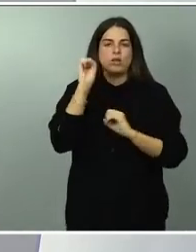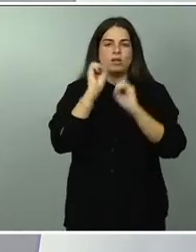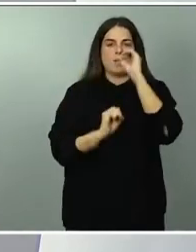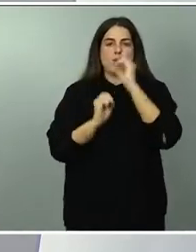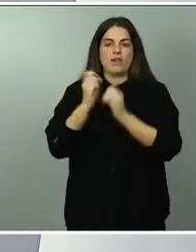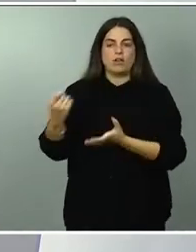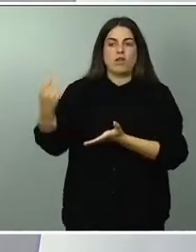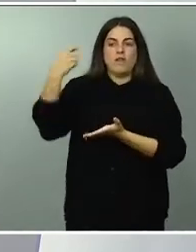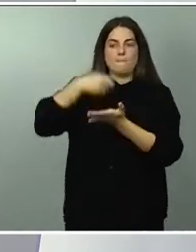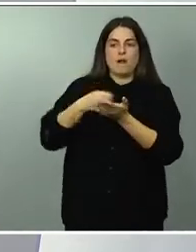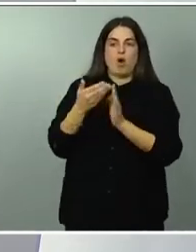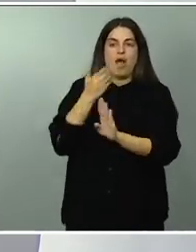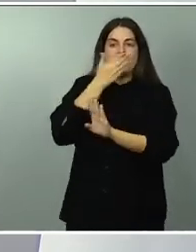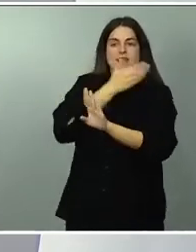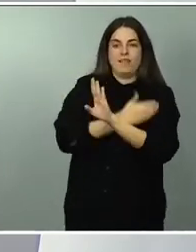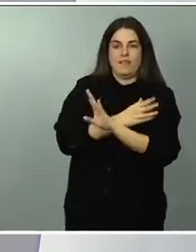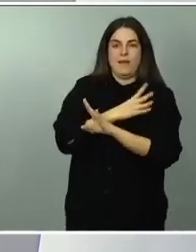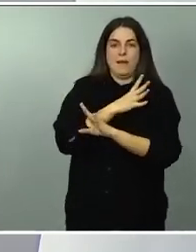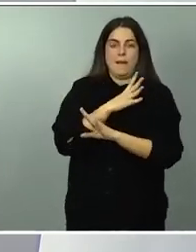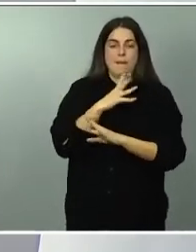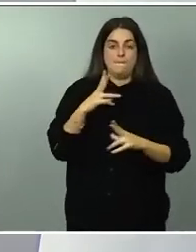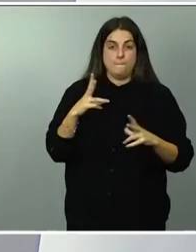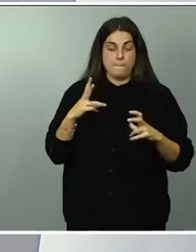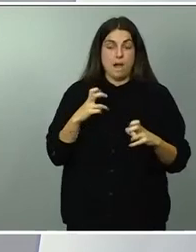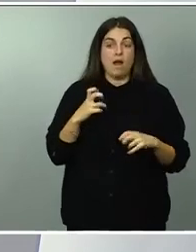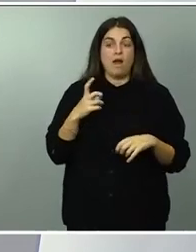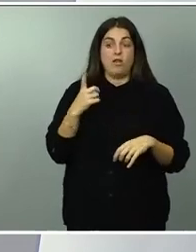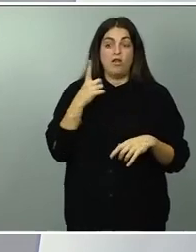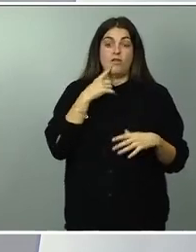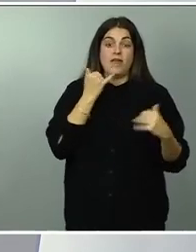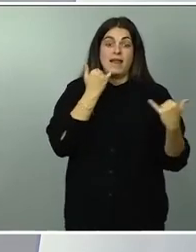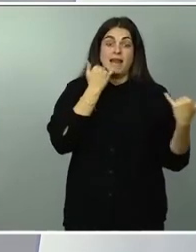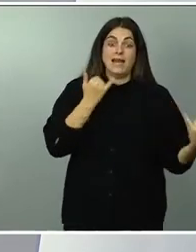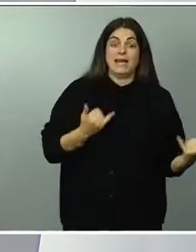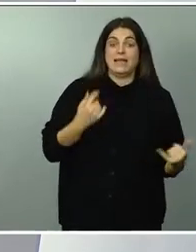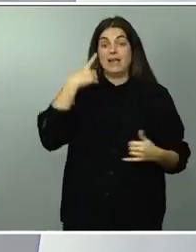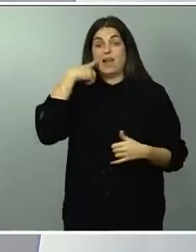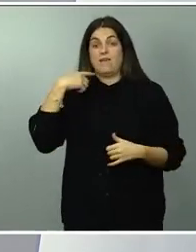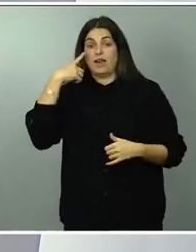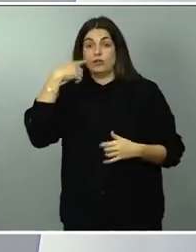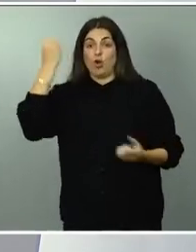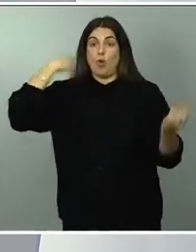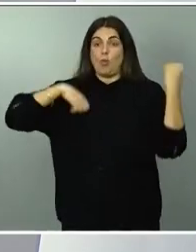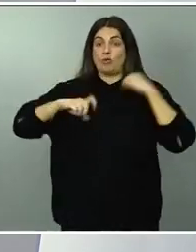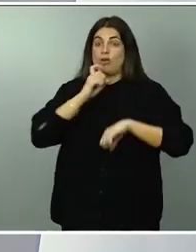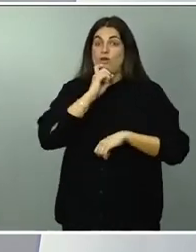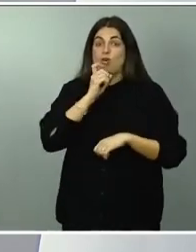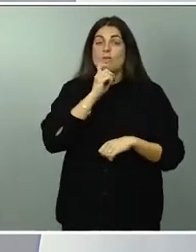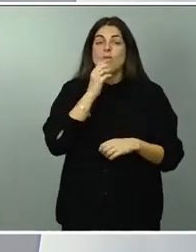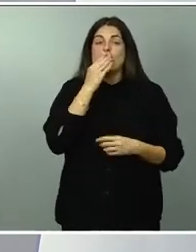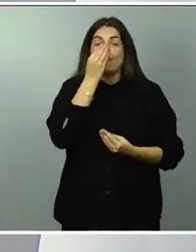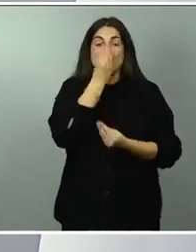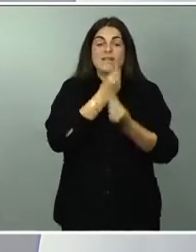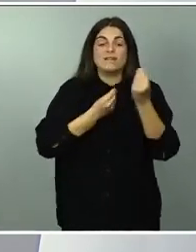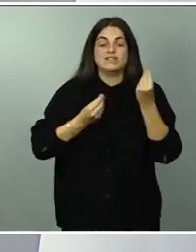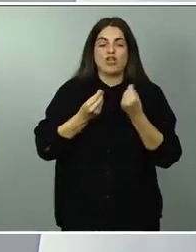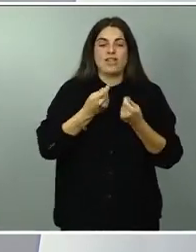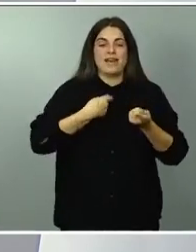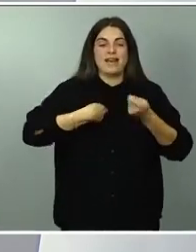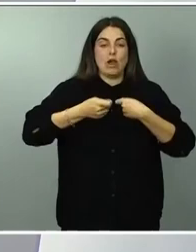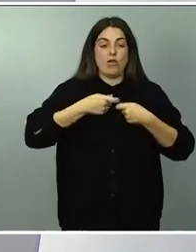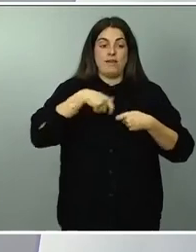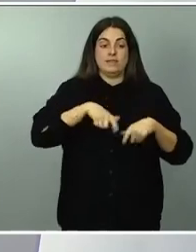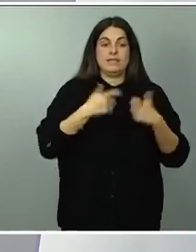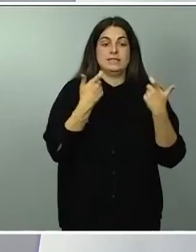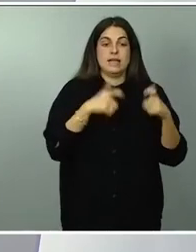que tenían energética y también banca porque la previsión de negocio que también este sector tiene en este momento en